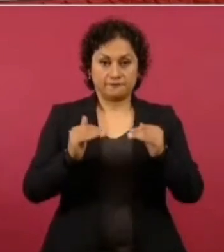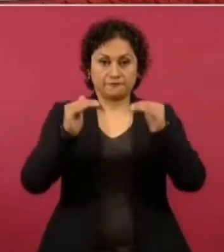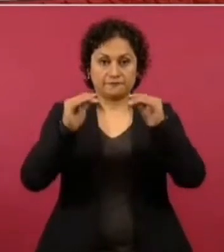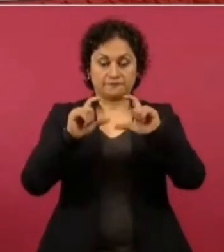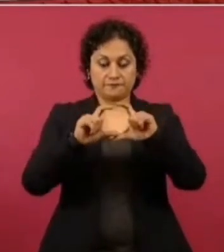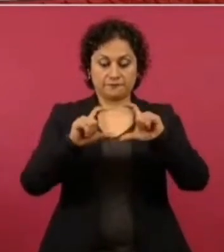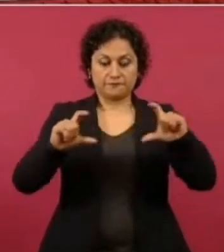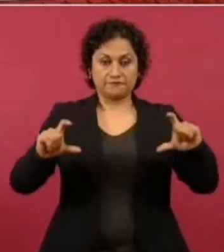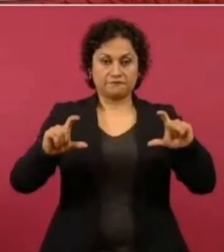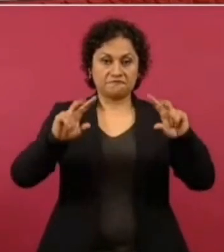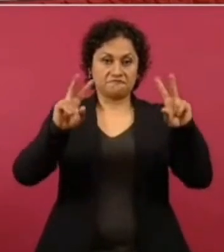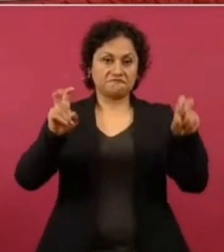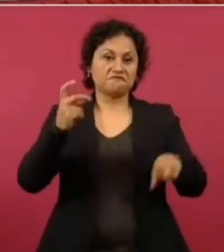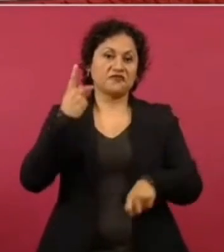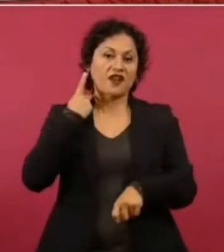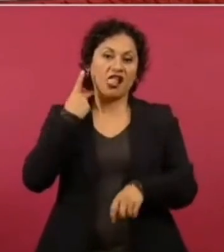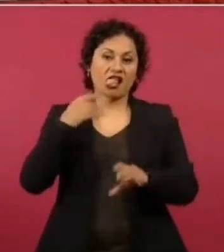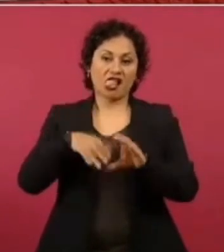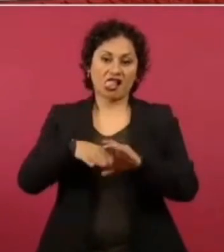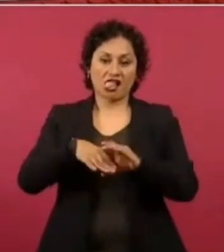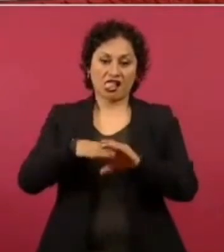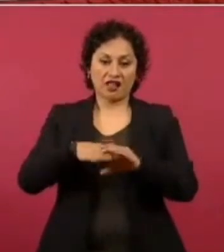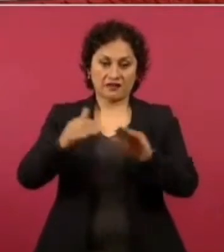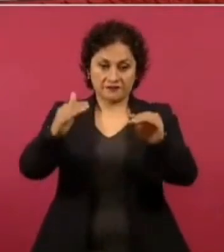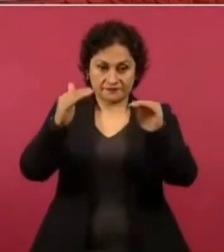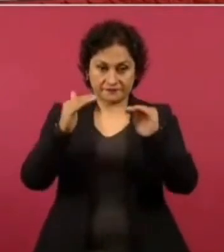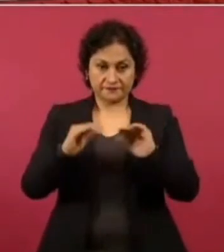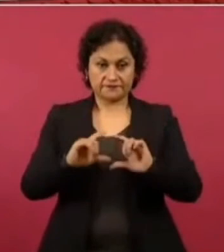politiquería. Síguele.